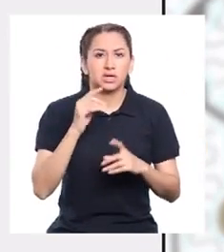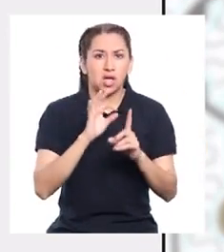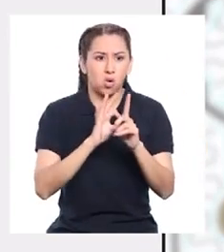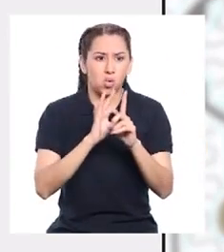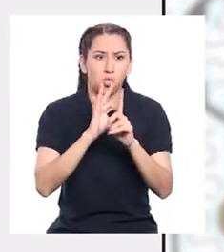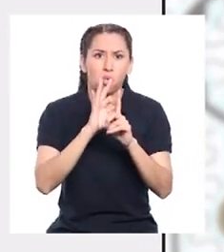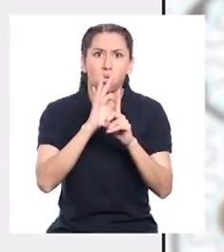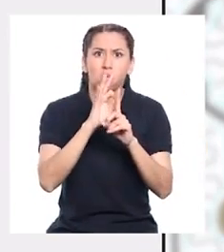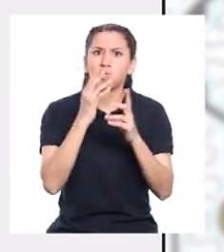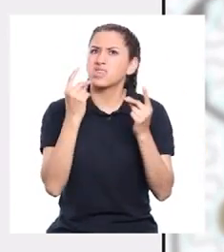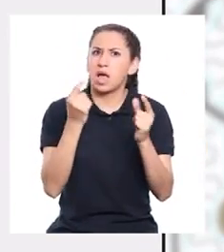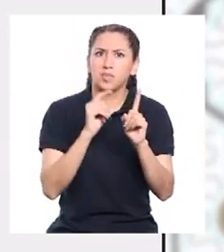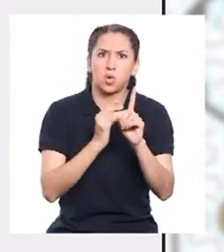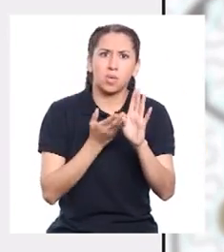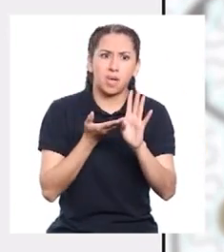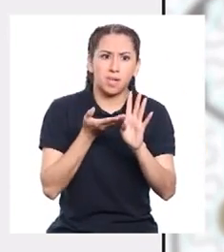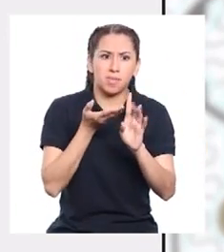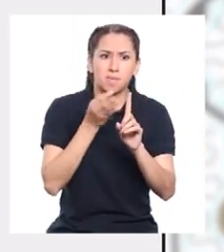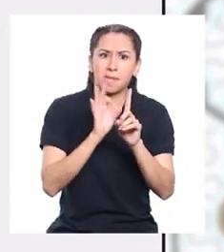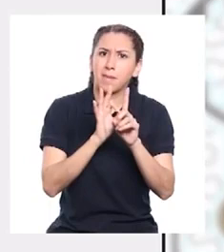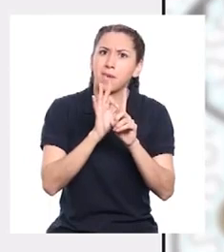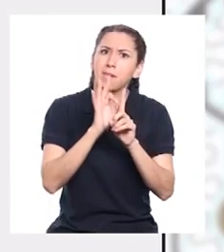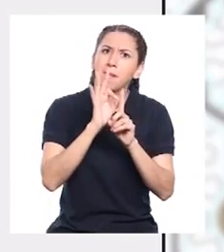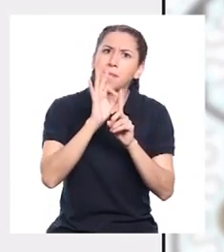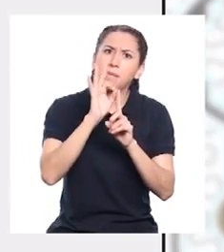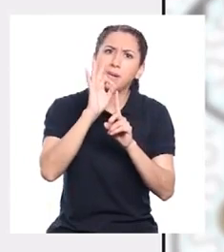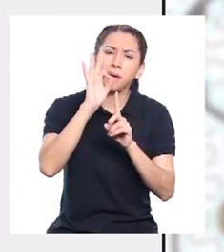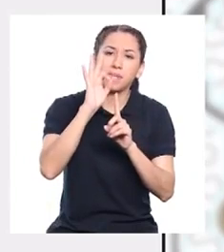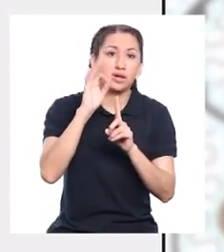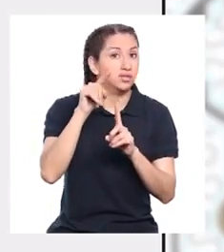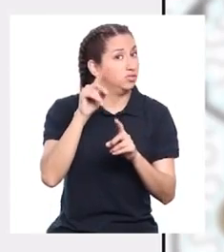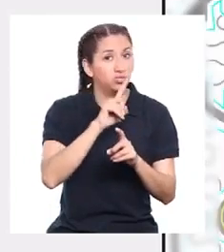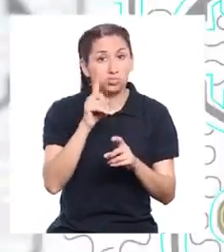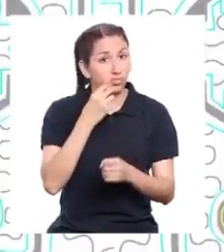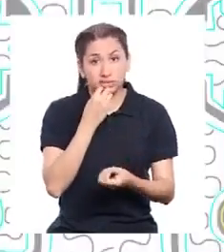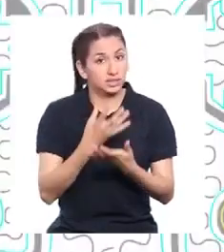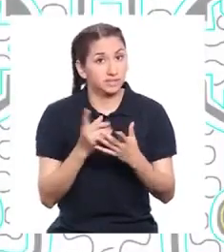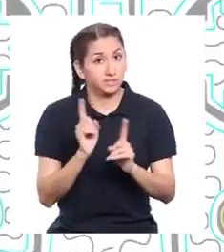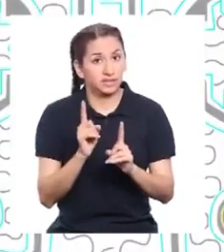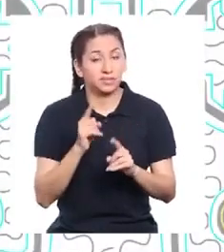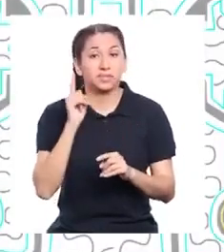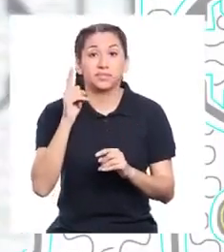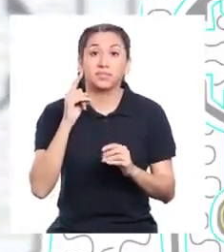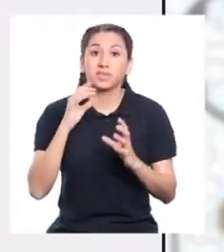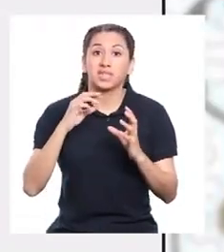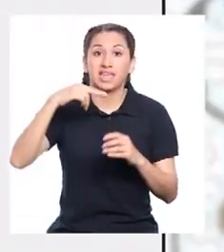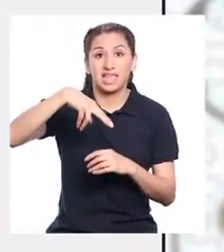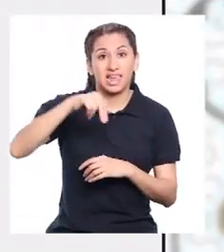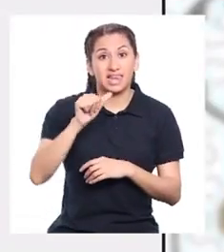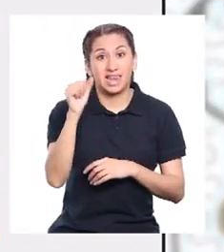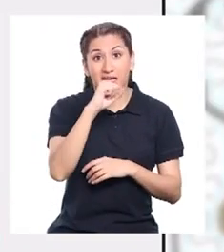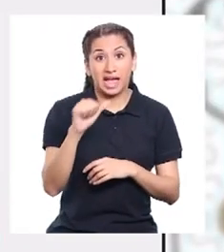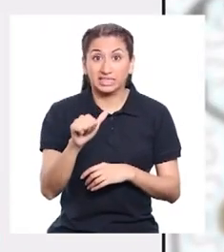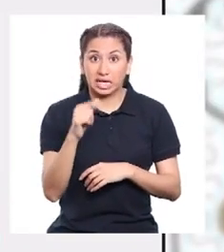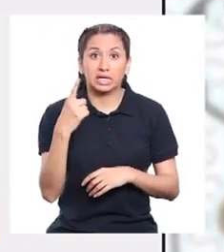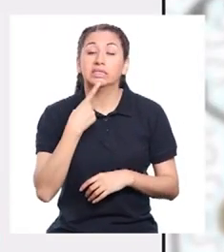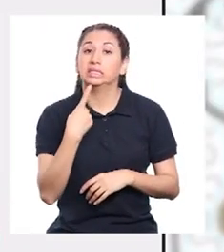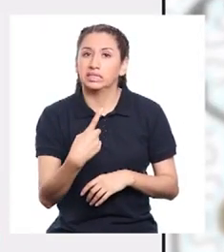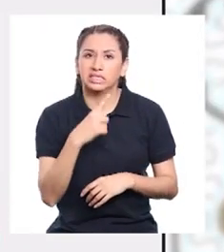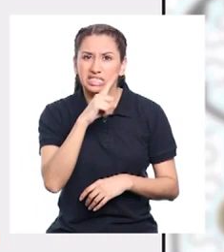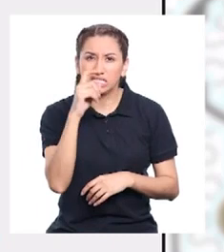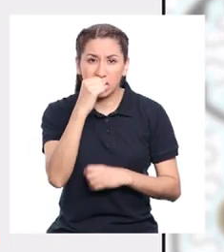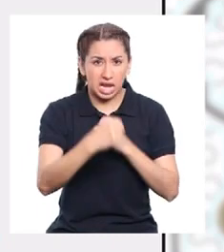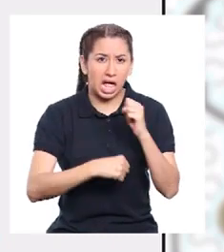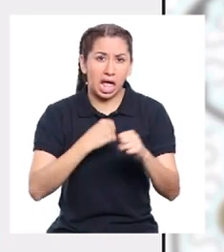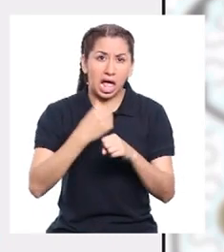estaba aumentando de manera acelerada, lo que no es normal. Según informa la NASA, en los últimos 100 años,